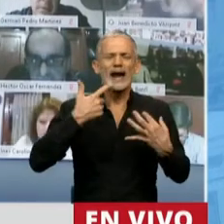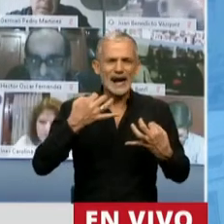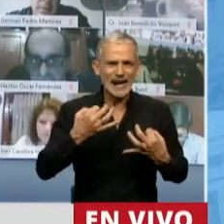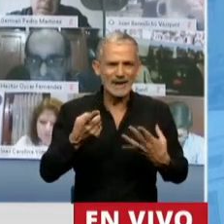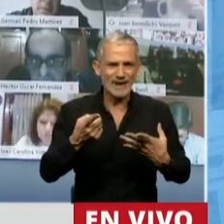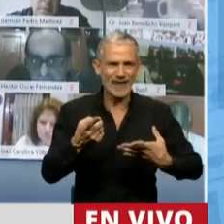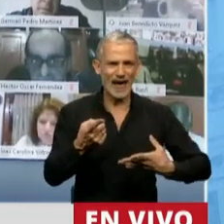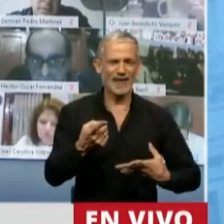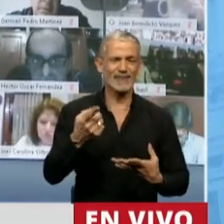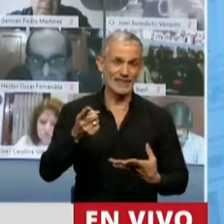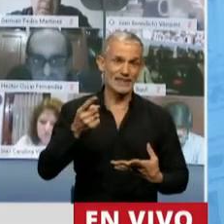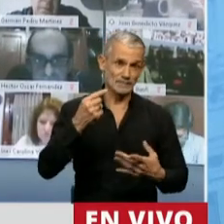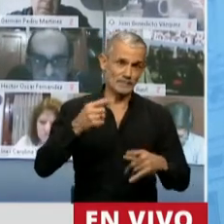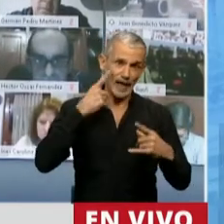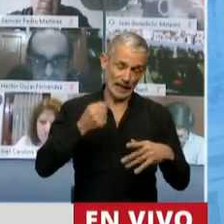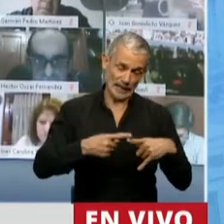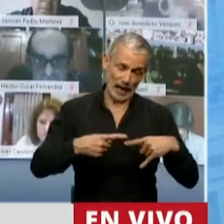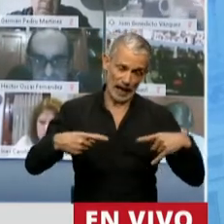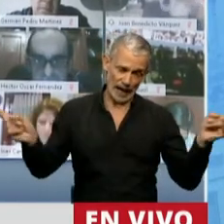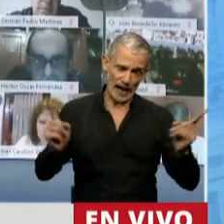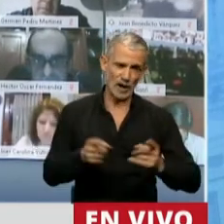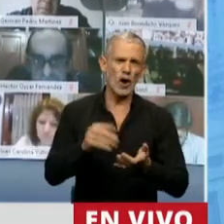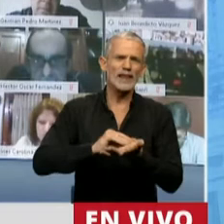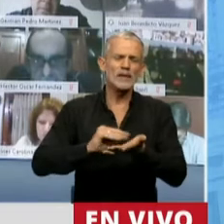la jornada se ha extendido.